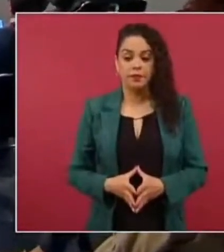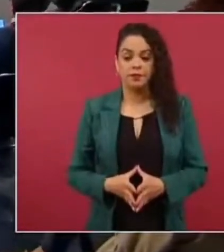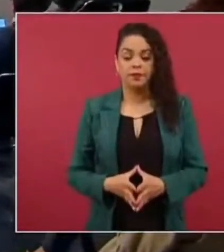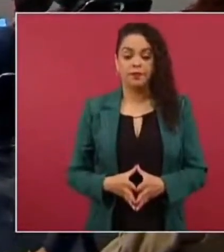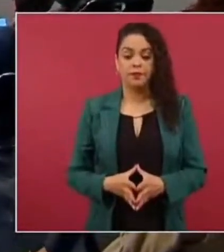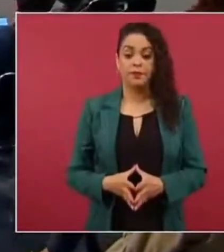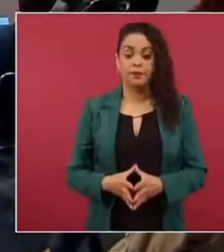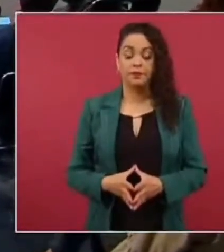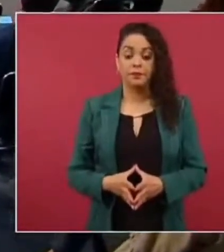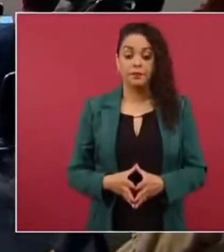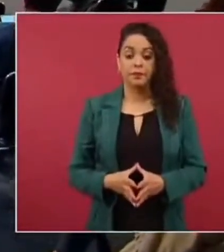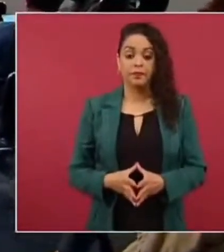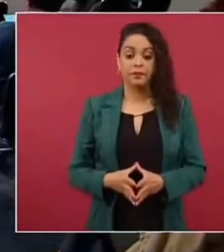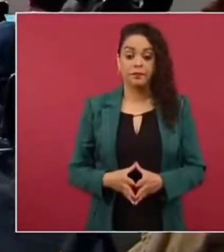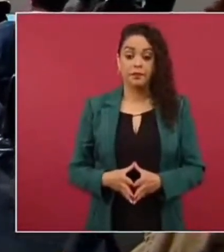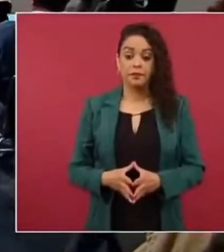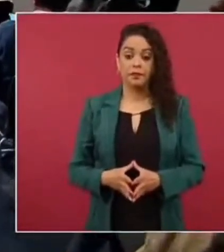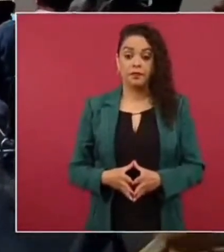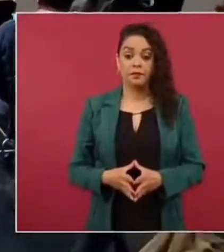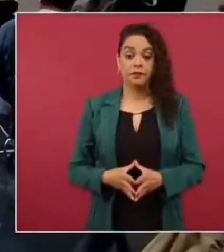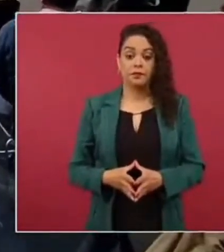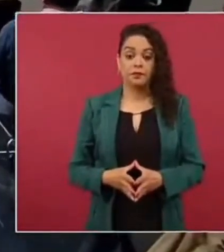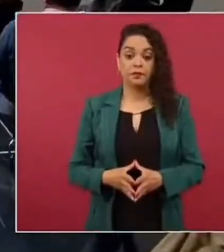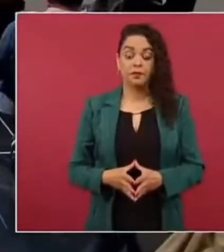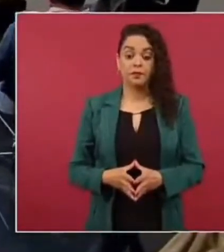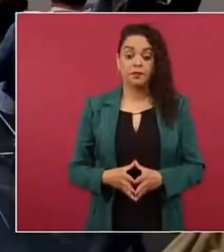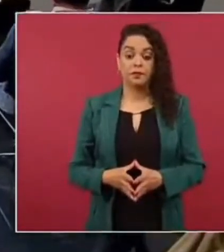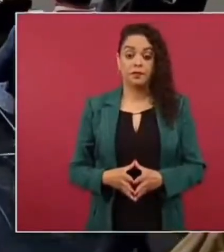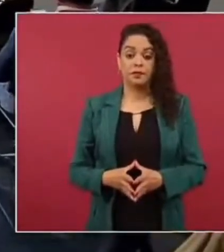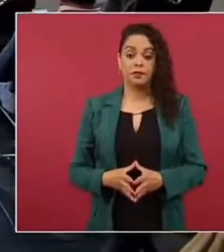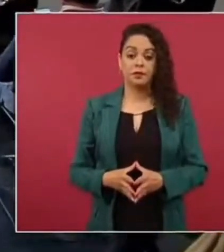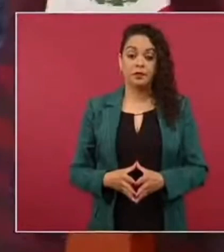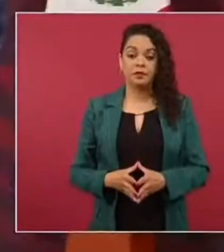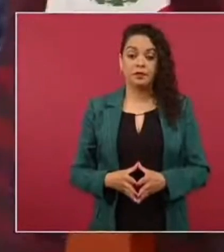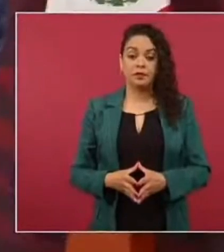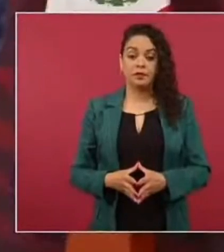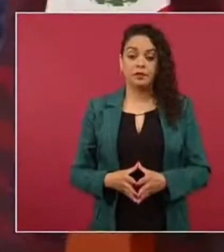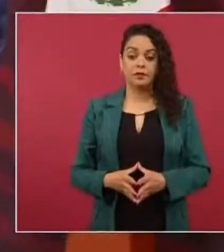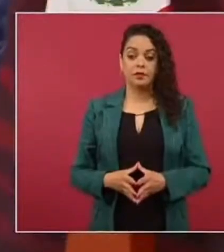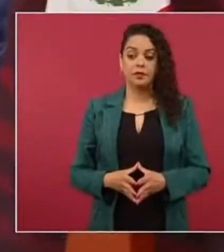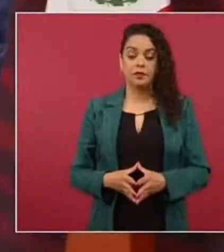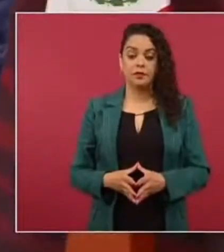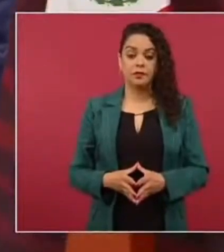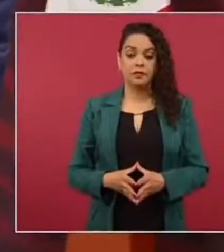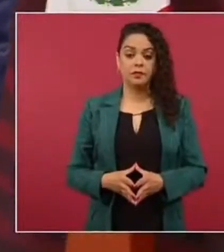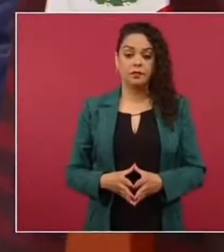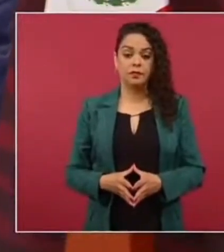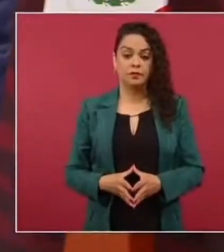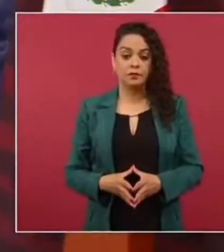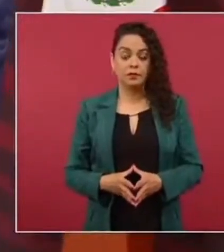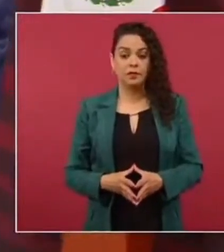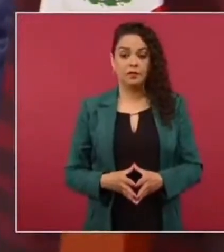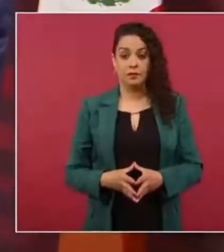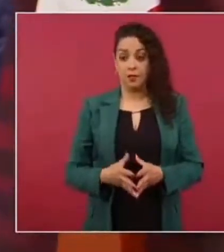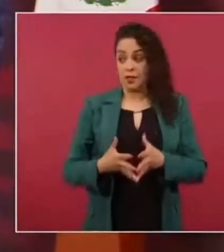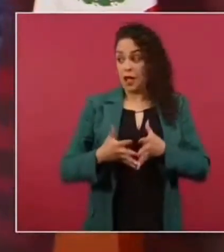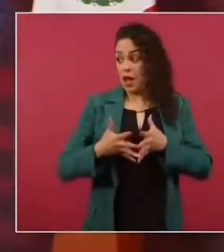no tenía gente mucha tierra y poca gente